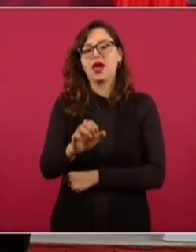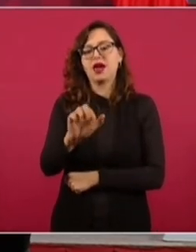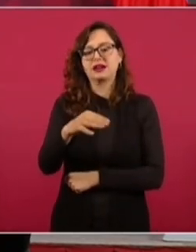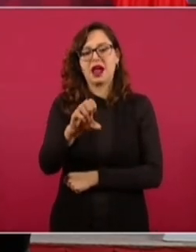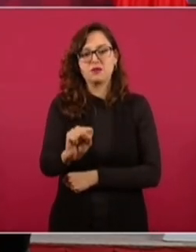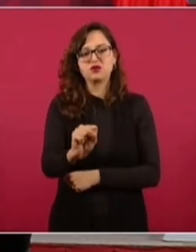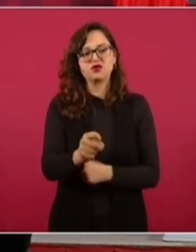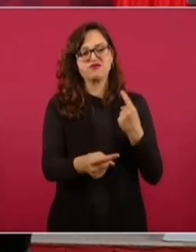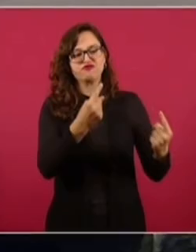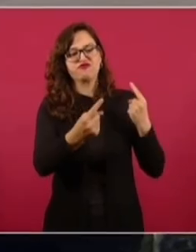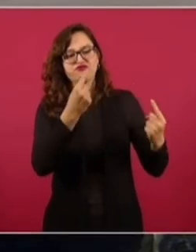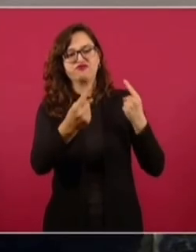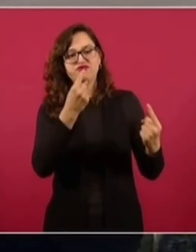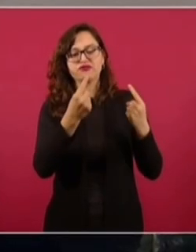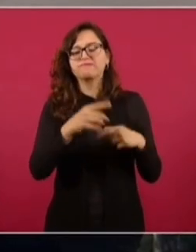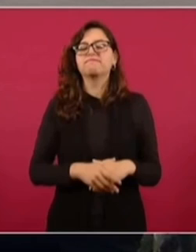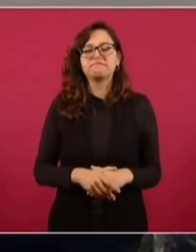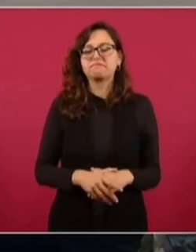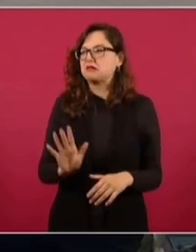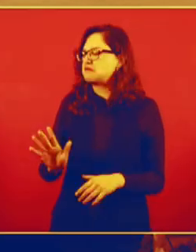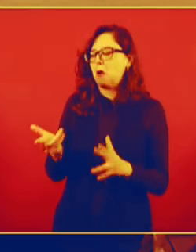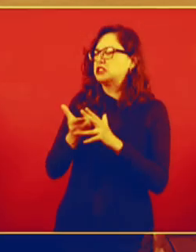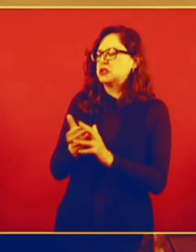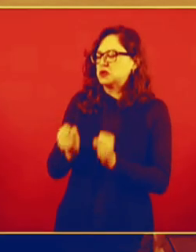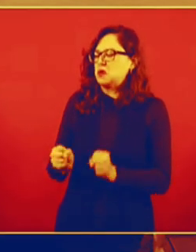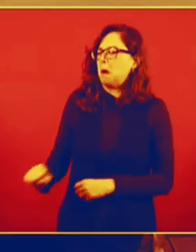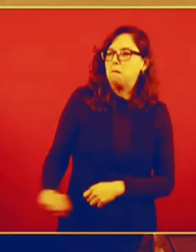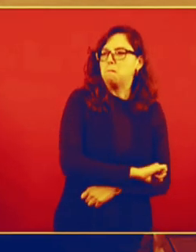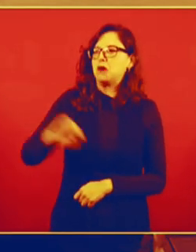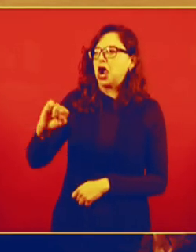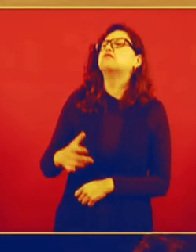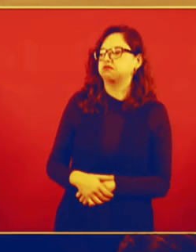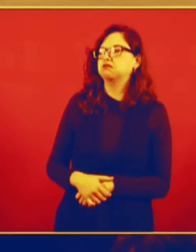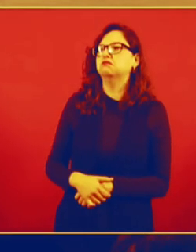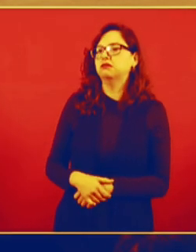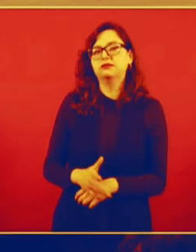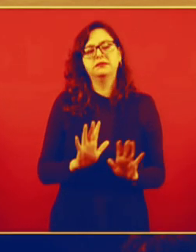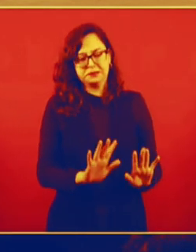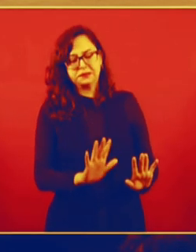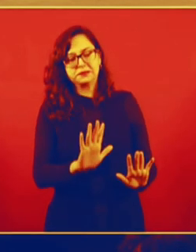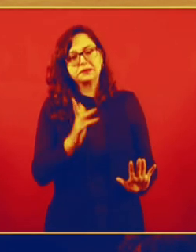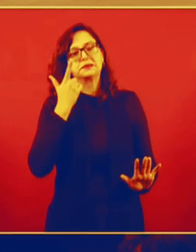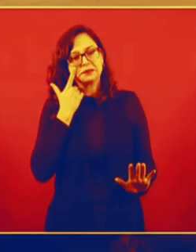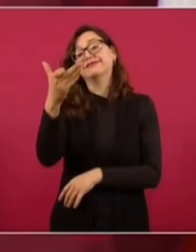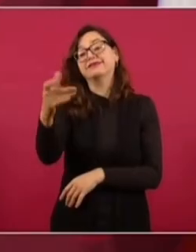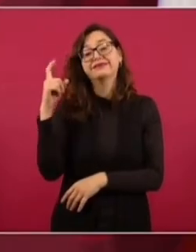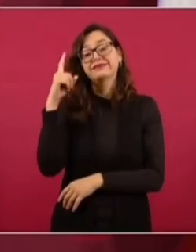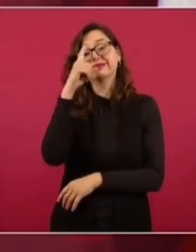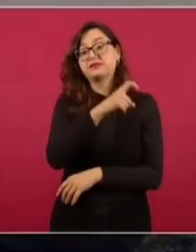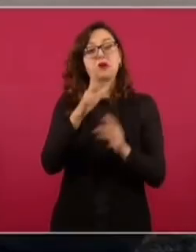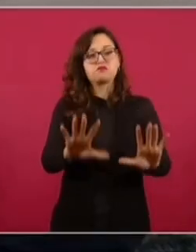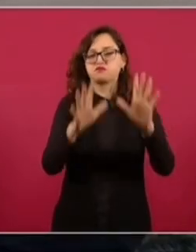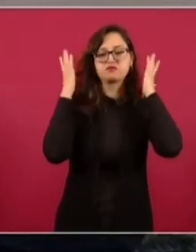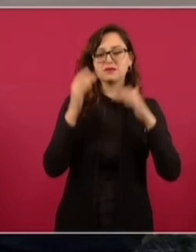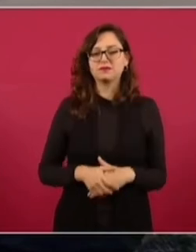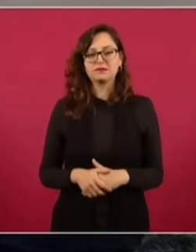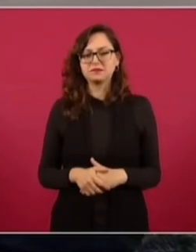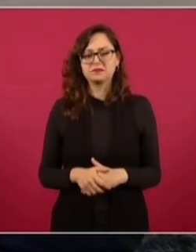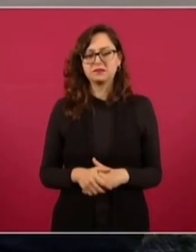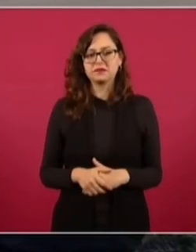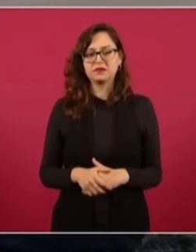Y aguantando, y aguantando, y aguantando, porque nuestra estrategia requiere de tiempo. No es nada más